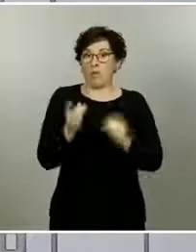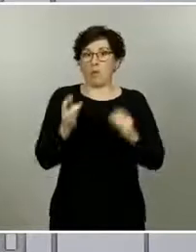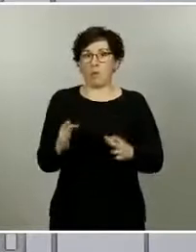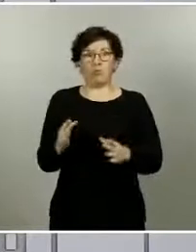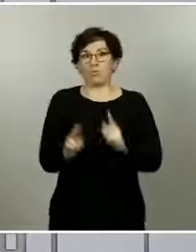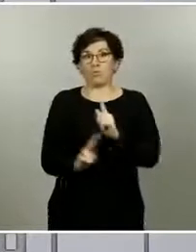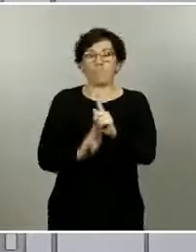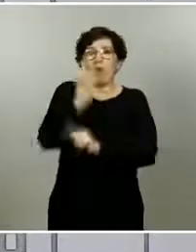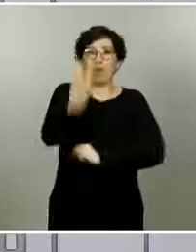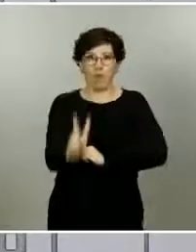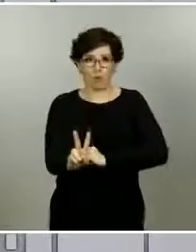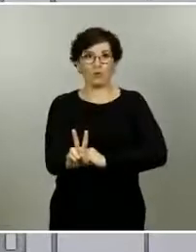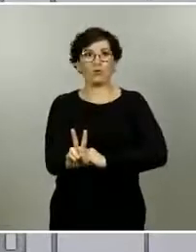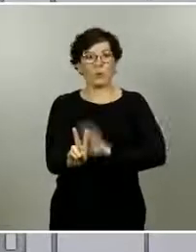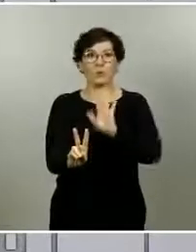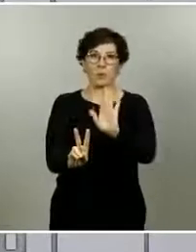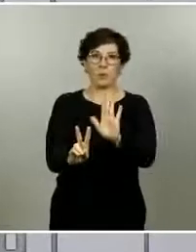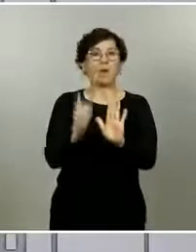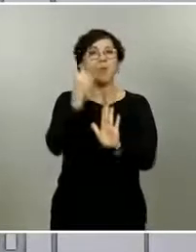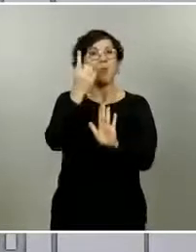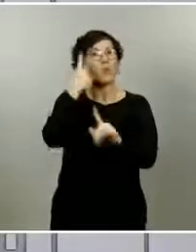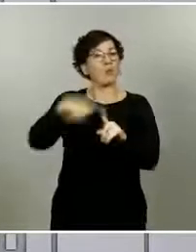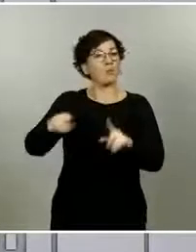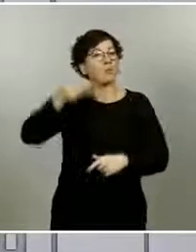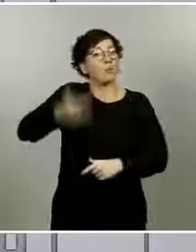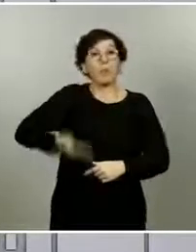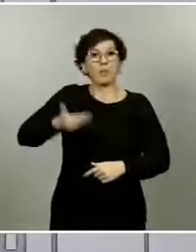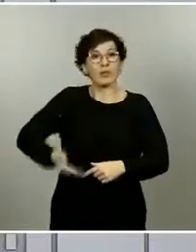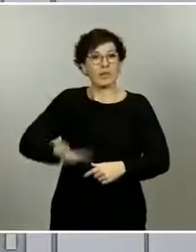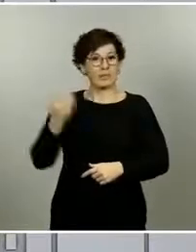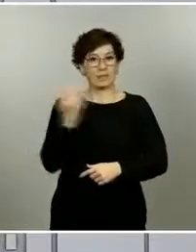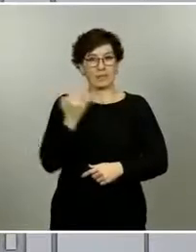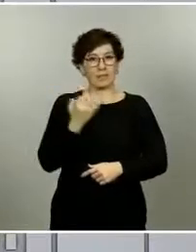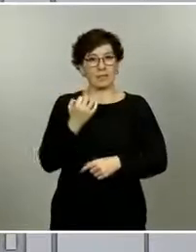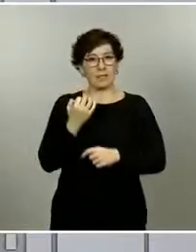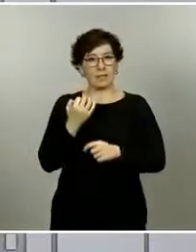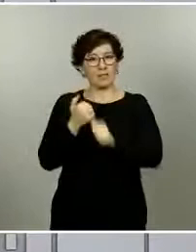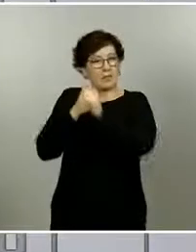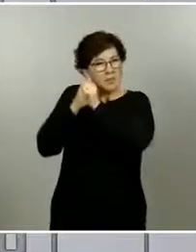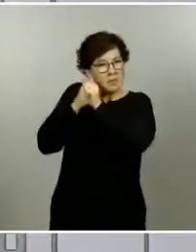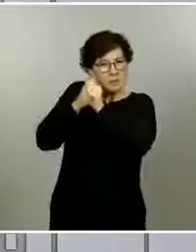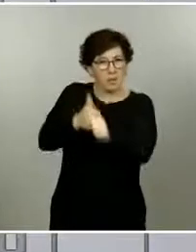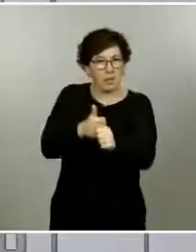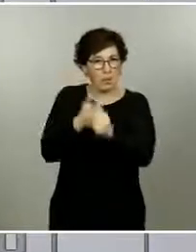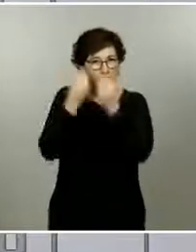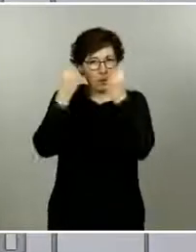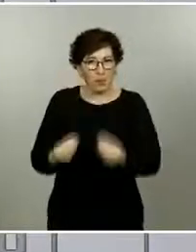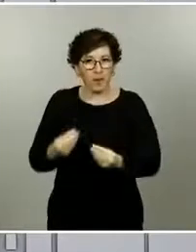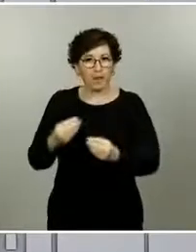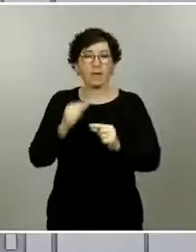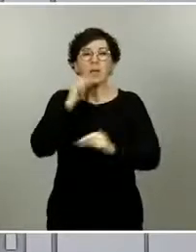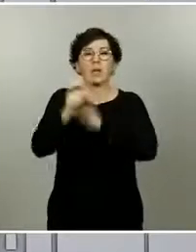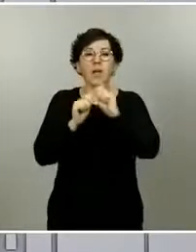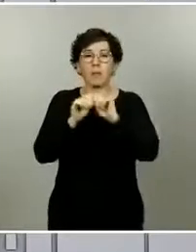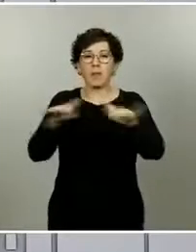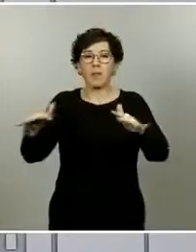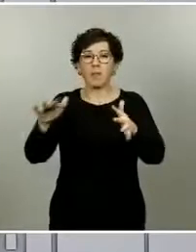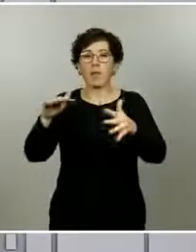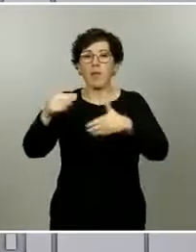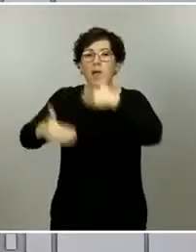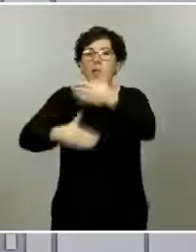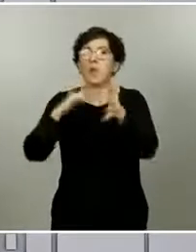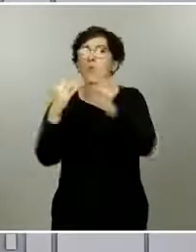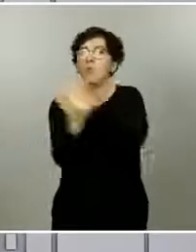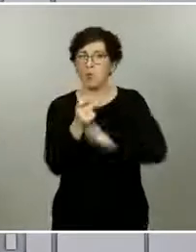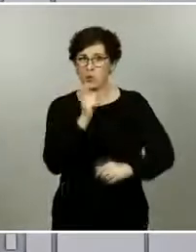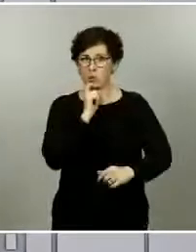a la fase 2, saben que uno de los aspectos más importantes es dar un seguimiento muy estrecho a la evolución de la epidemia. Es